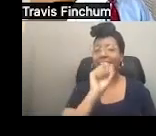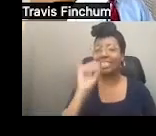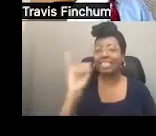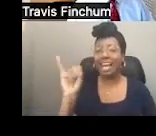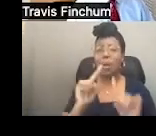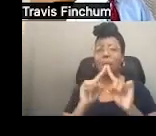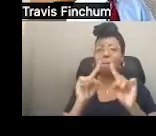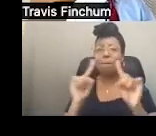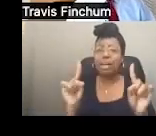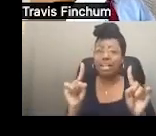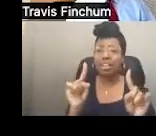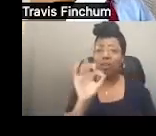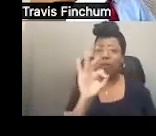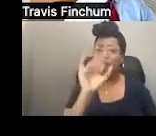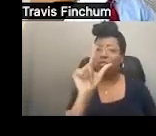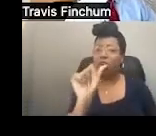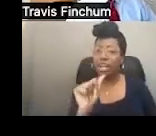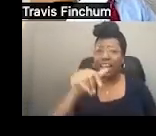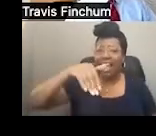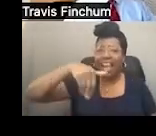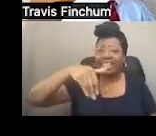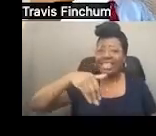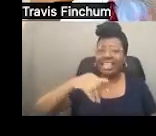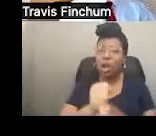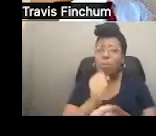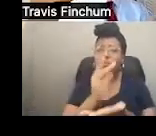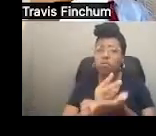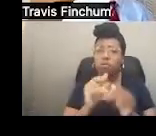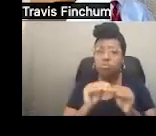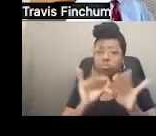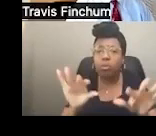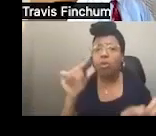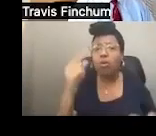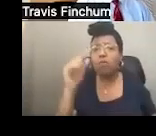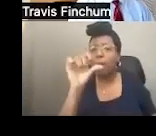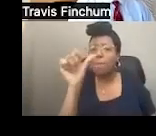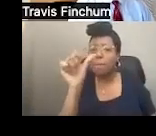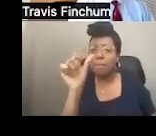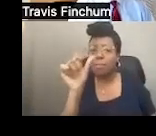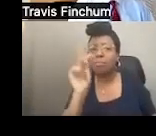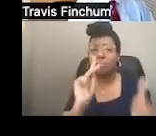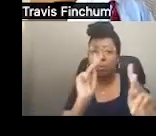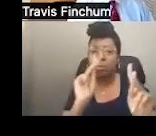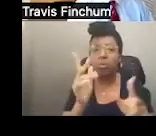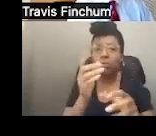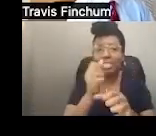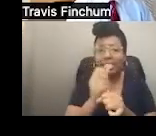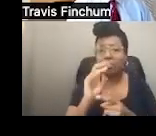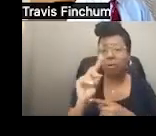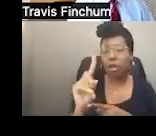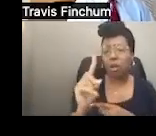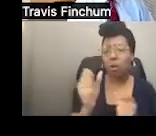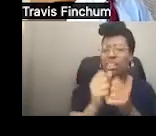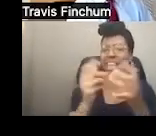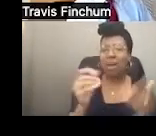pero la Florida no ha expandido el Medicaid como muchos de los otros estados. Todavía hay algunos estados que no han